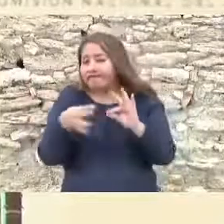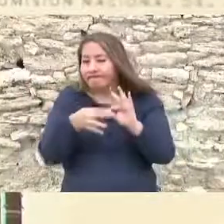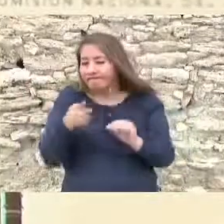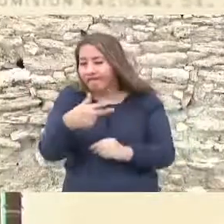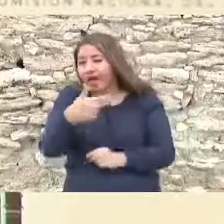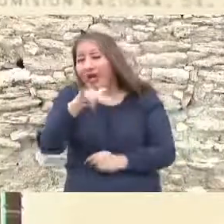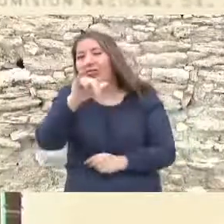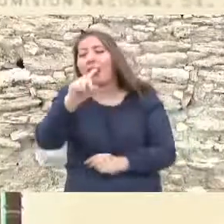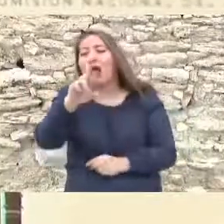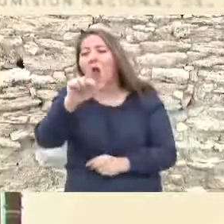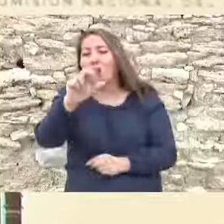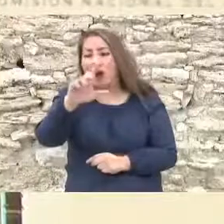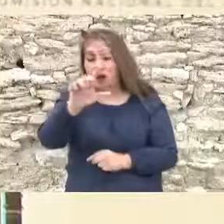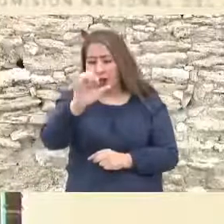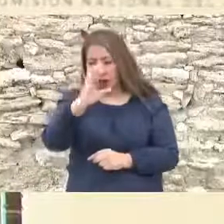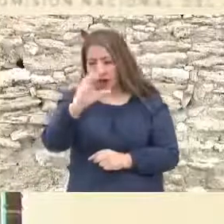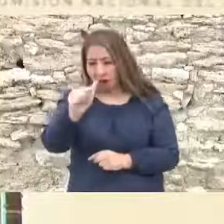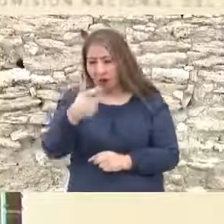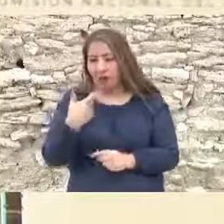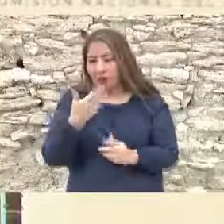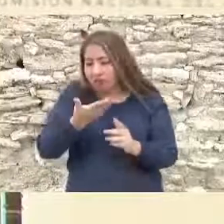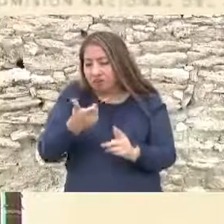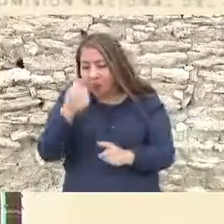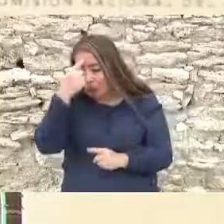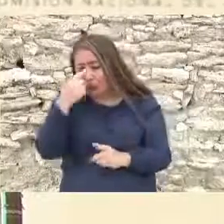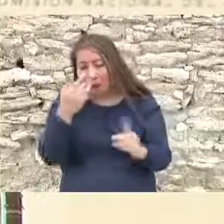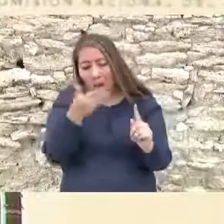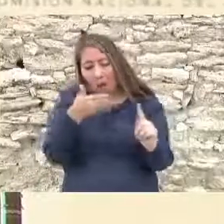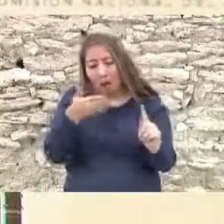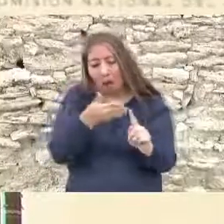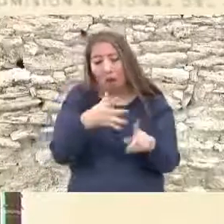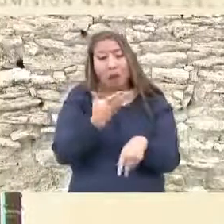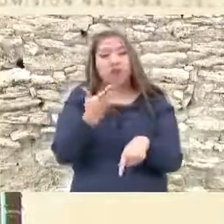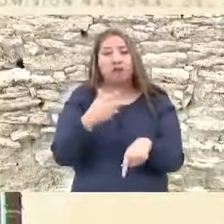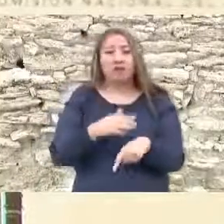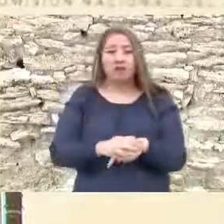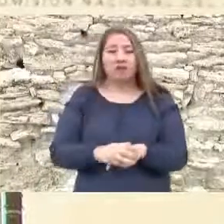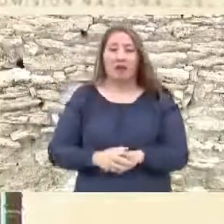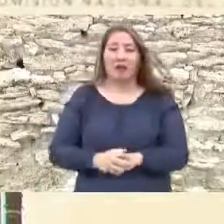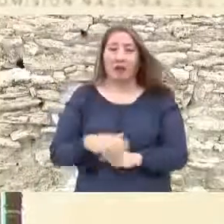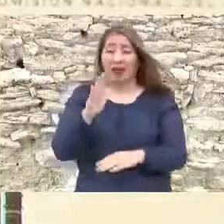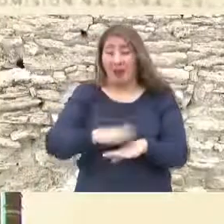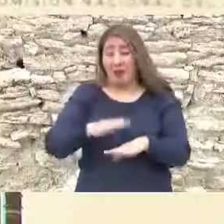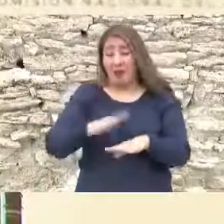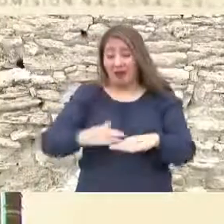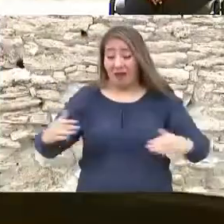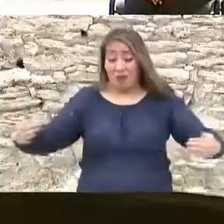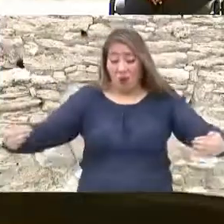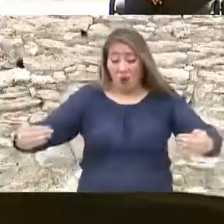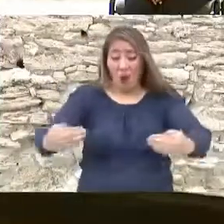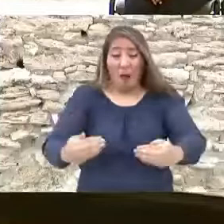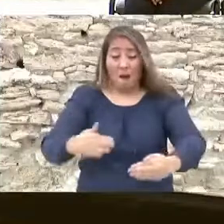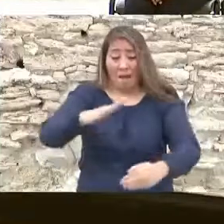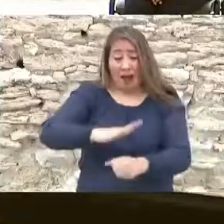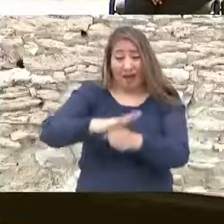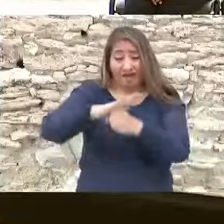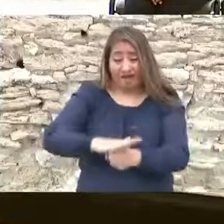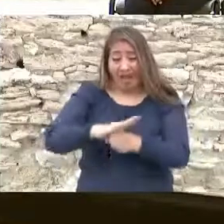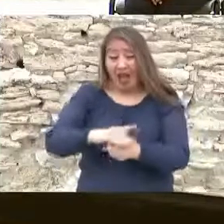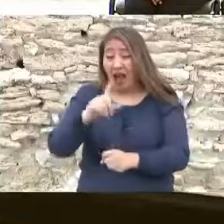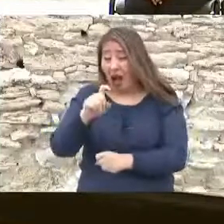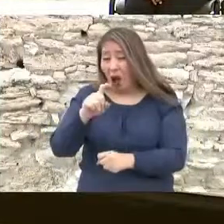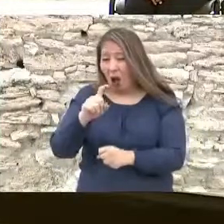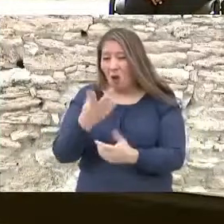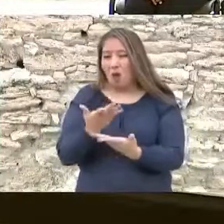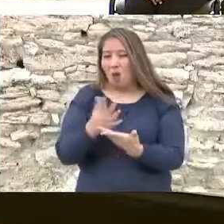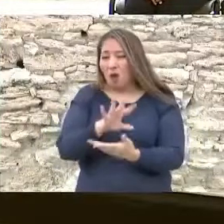hacer un uso más eficiente del agua y para que permitiera que hubiera excedentes de agua. Al poner una tubería,